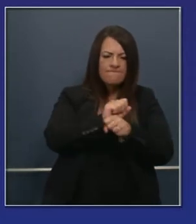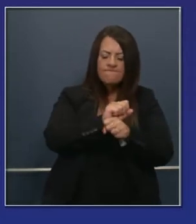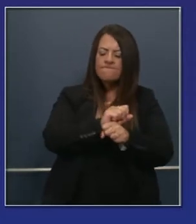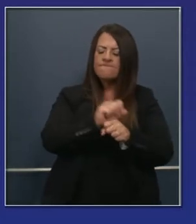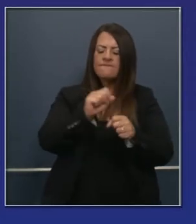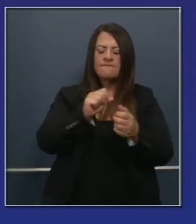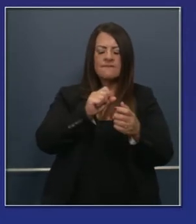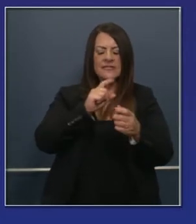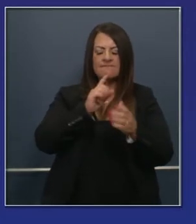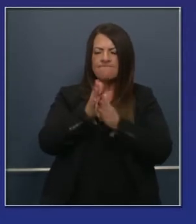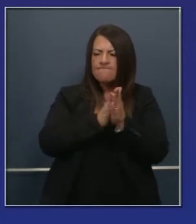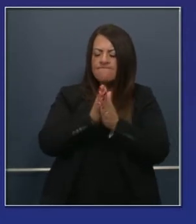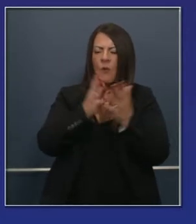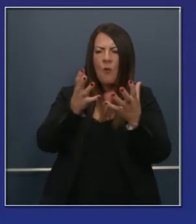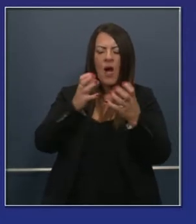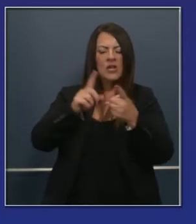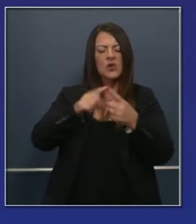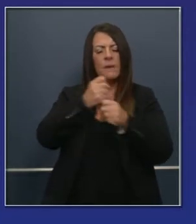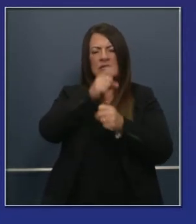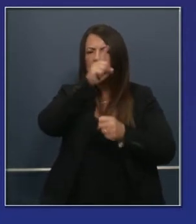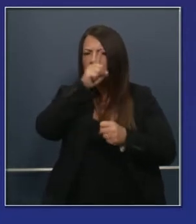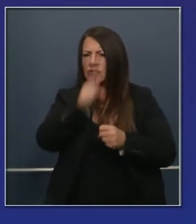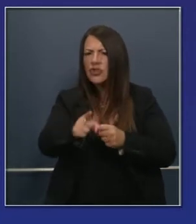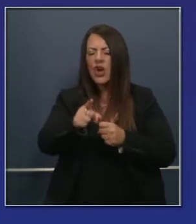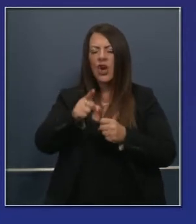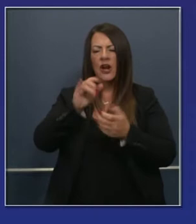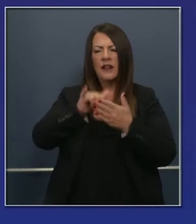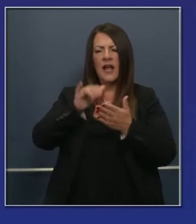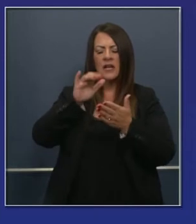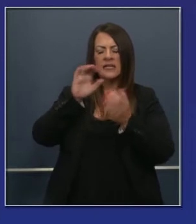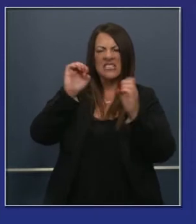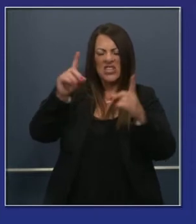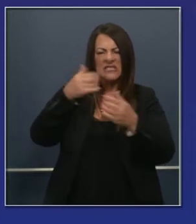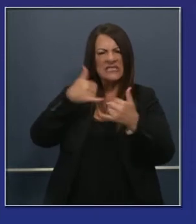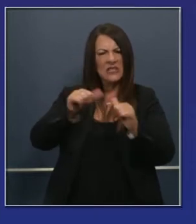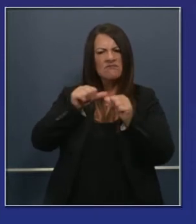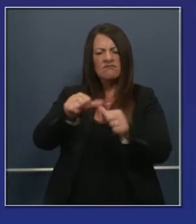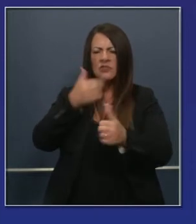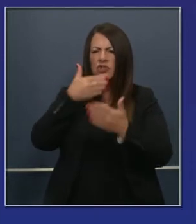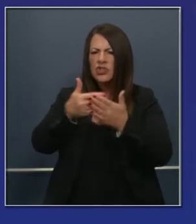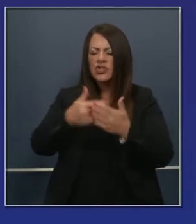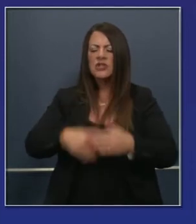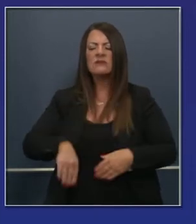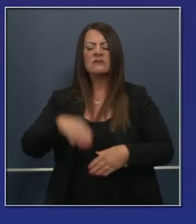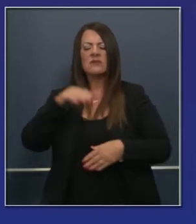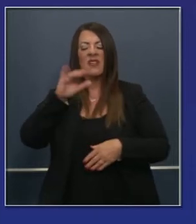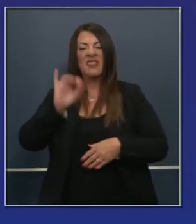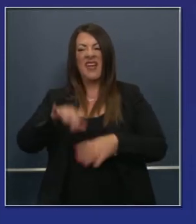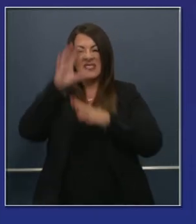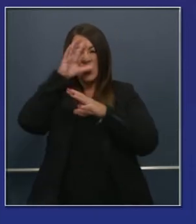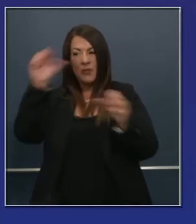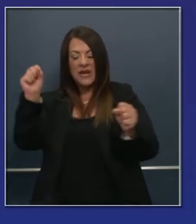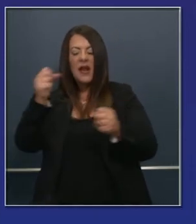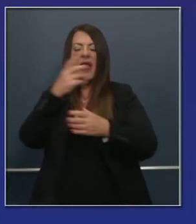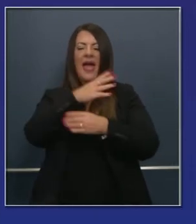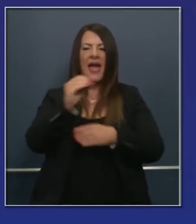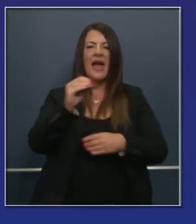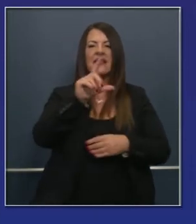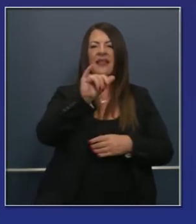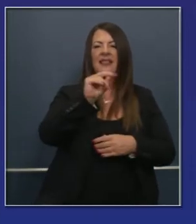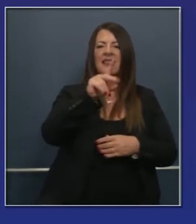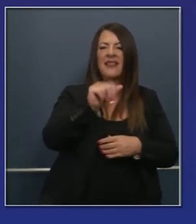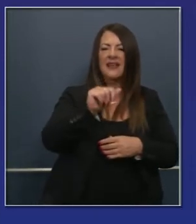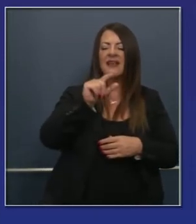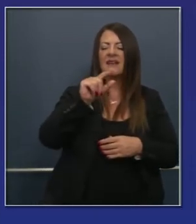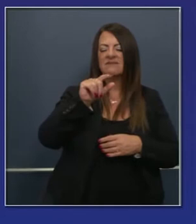gran apoyo, por supuesto, del superintendente de educación pública, Linda Darling-Hammond, que la oirán a ella en un momento también. Pero hemos sido